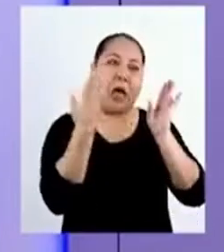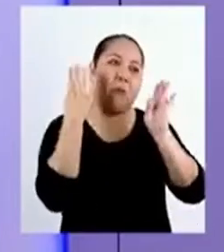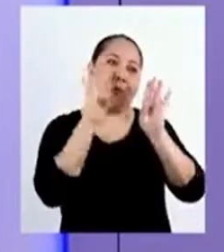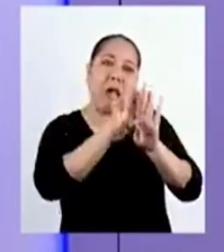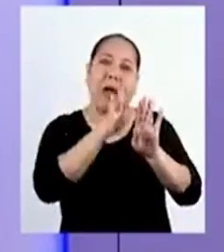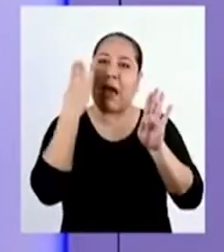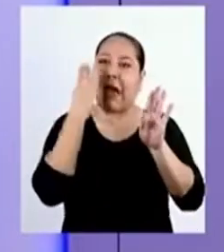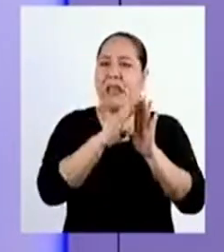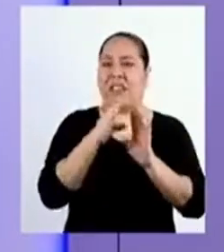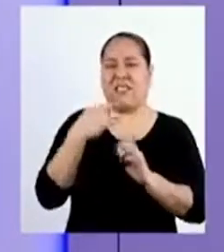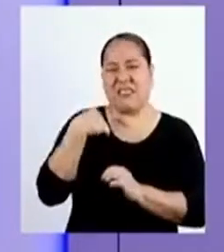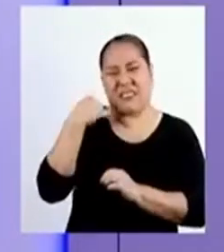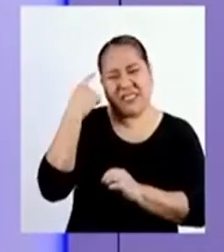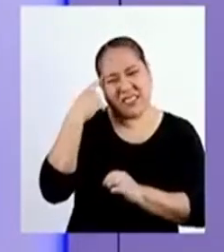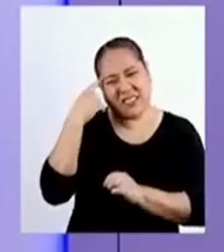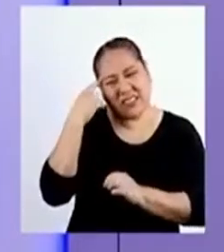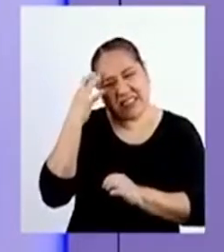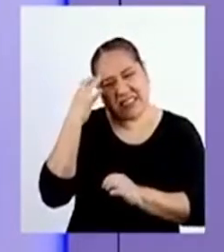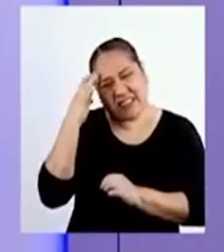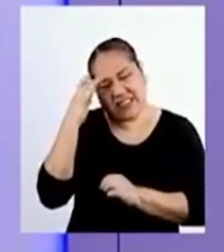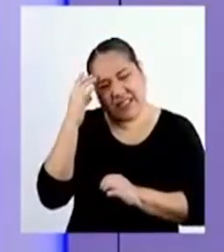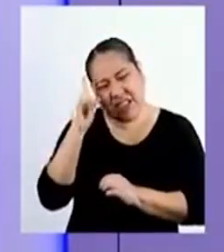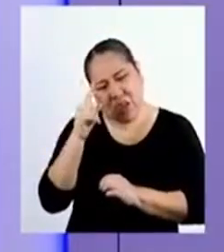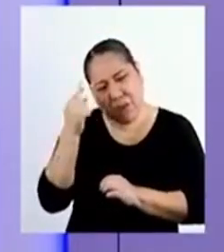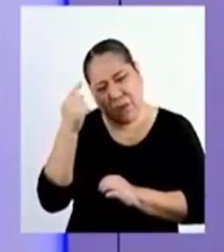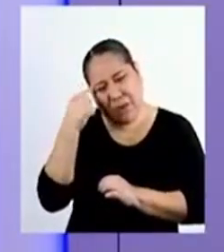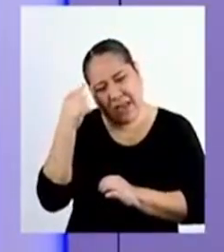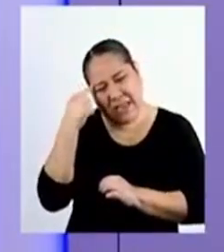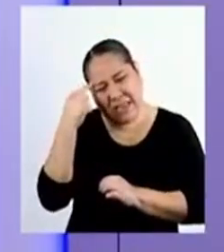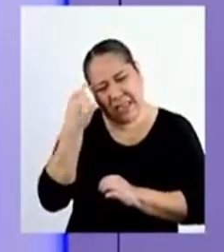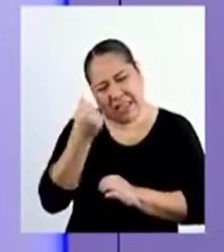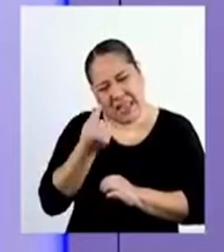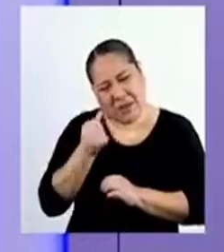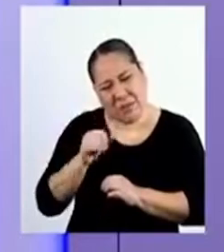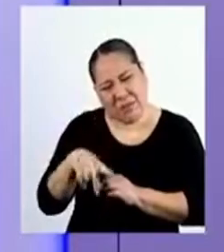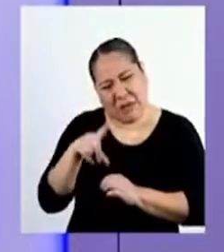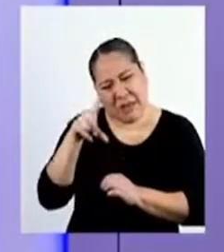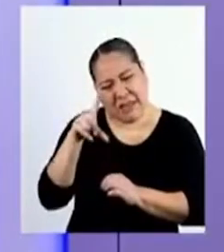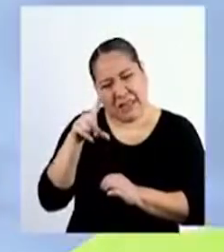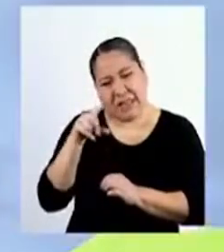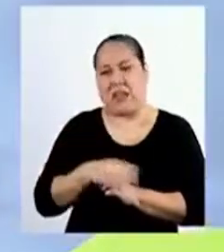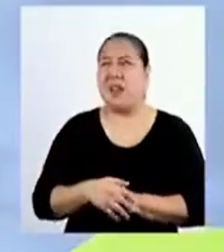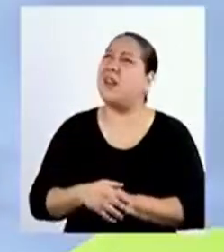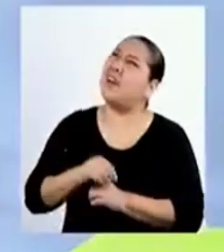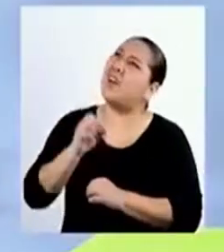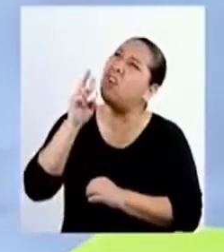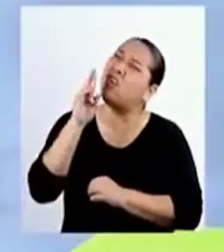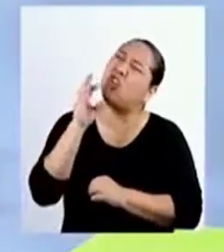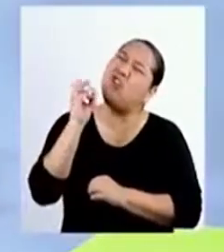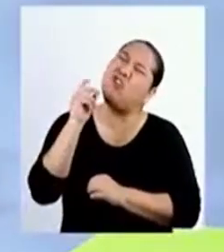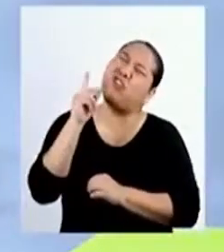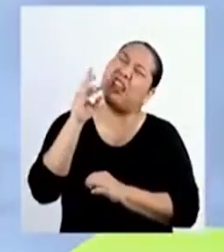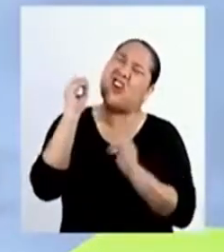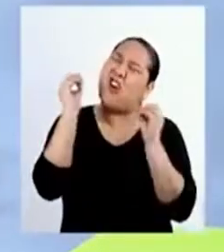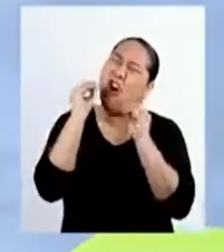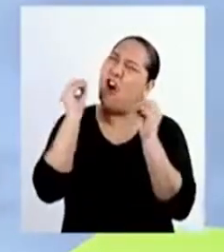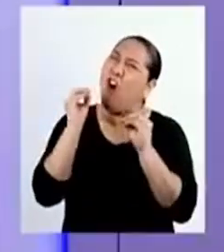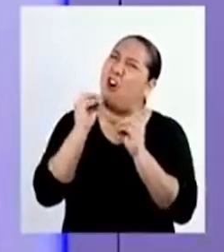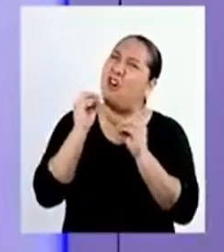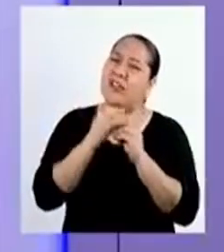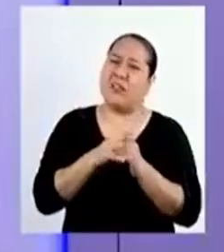puerta y no tomé en consideración los costos. ¡Rodrigo!